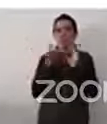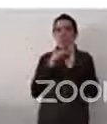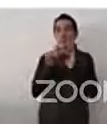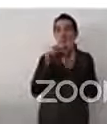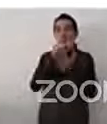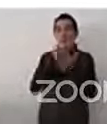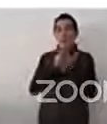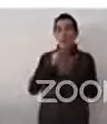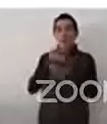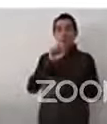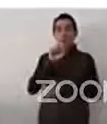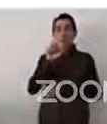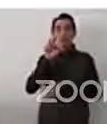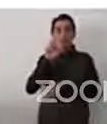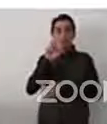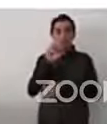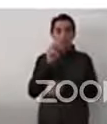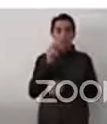Siguiente, por favor.